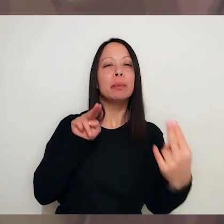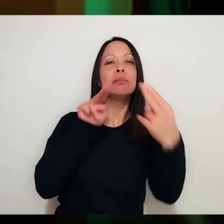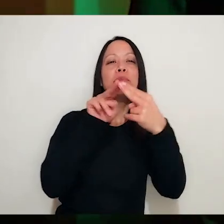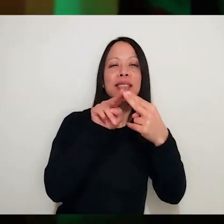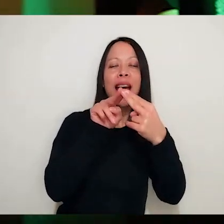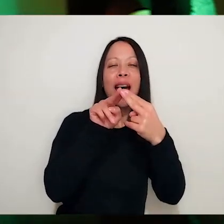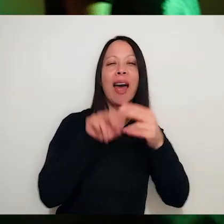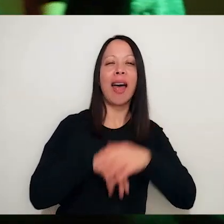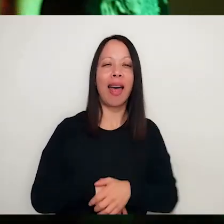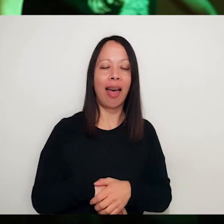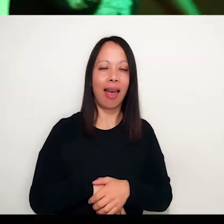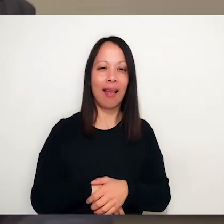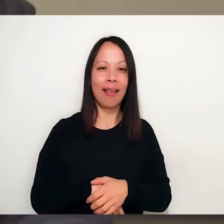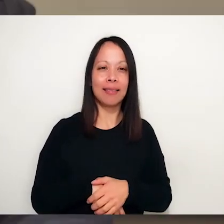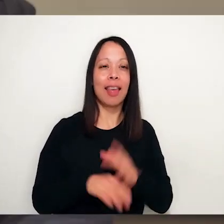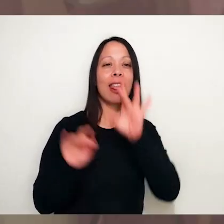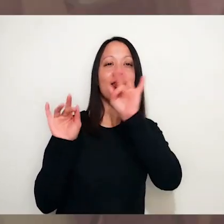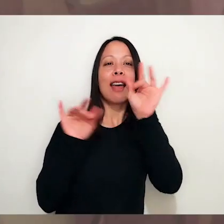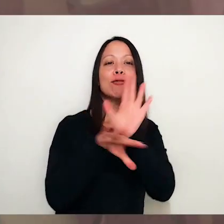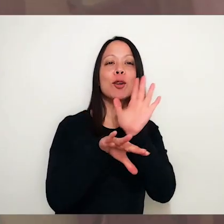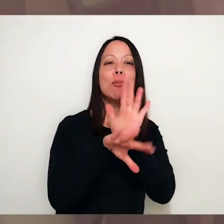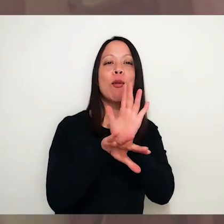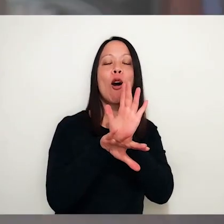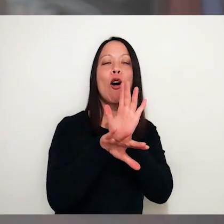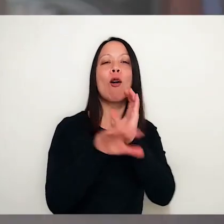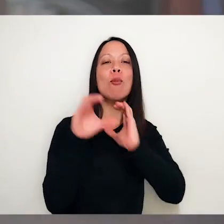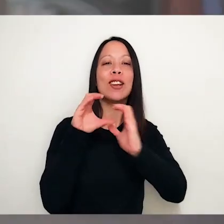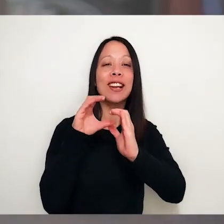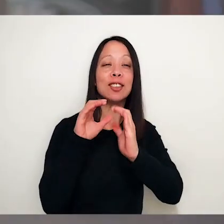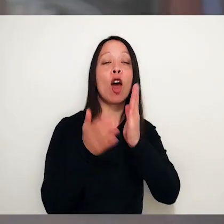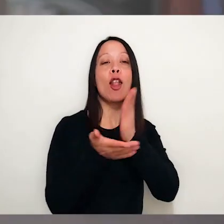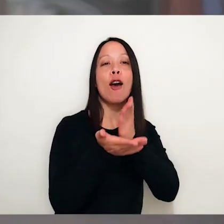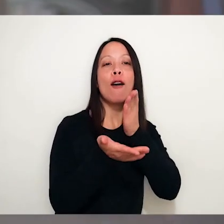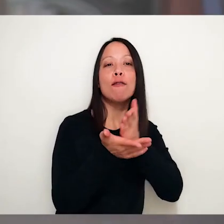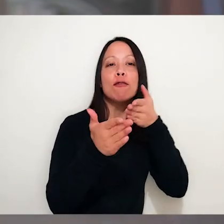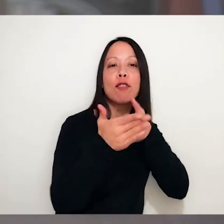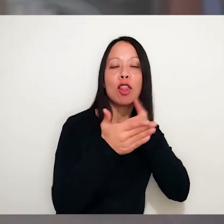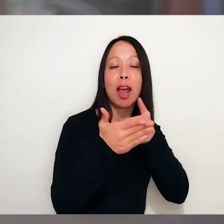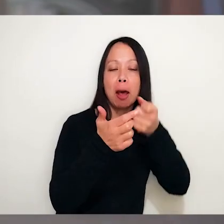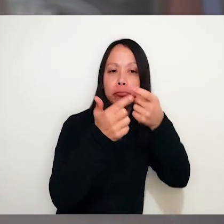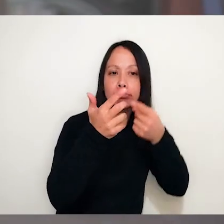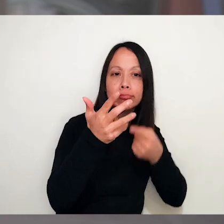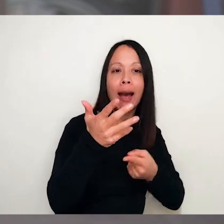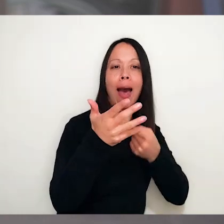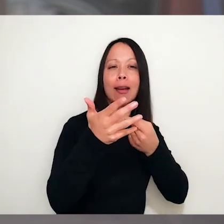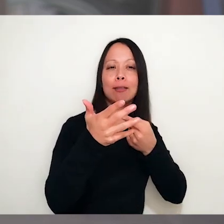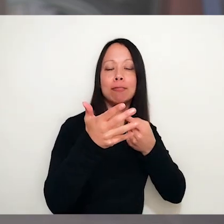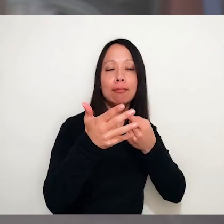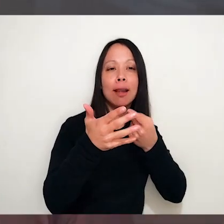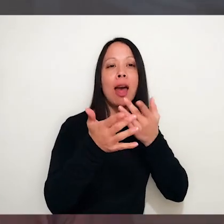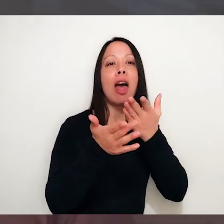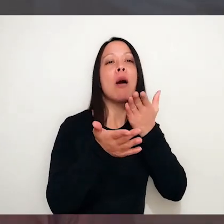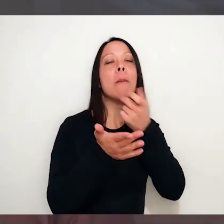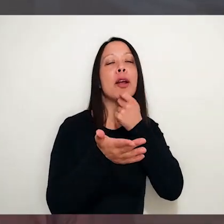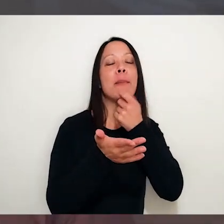cocinar. La danza es comunicación. Encuentro. Cruzar fronteras. Las fronteras se materializan en cosas concretas. La ausencia de